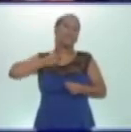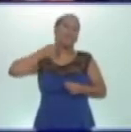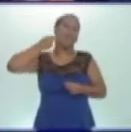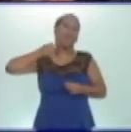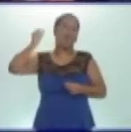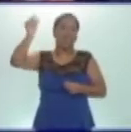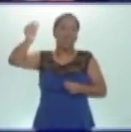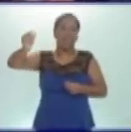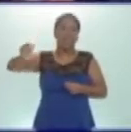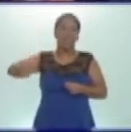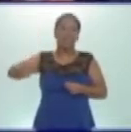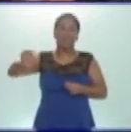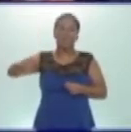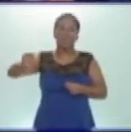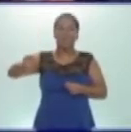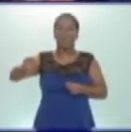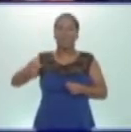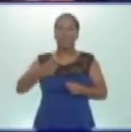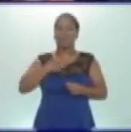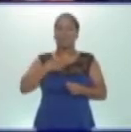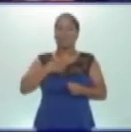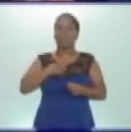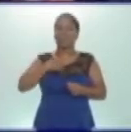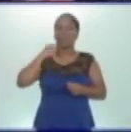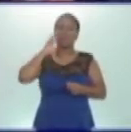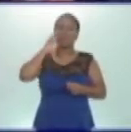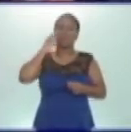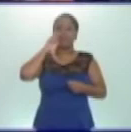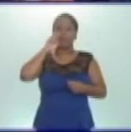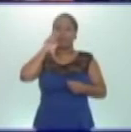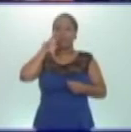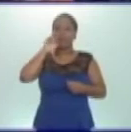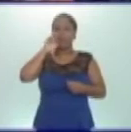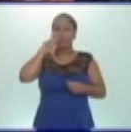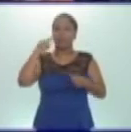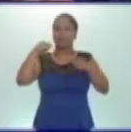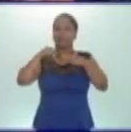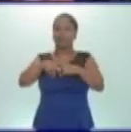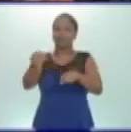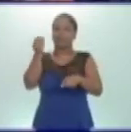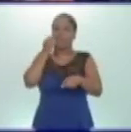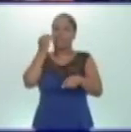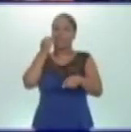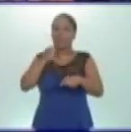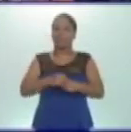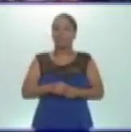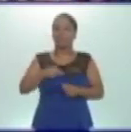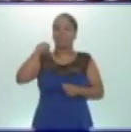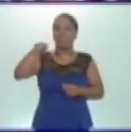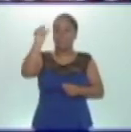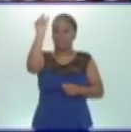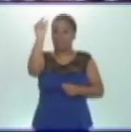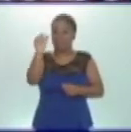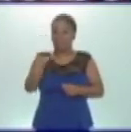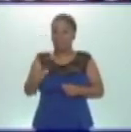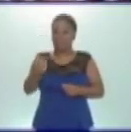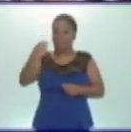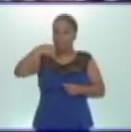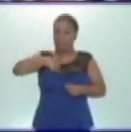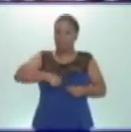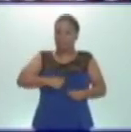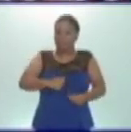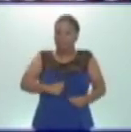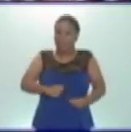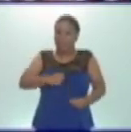que comparte el aparato digestivo y el respiratorio. De la faringe los alimentos pasan al esófago.